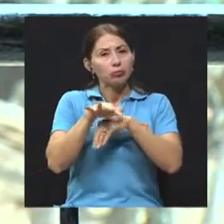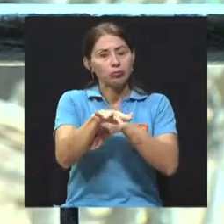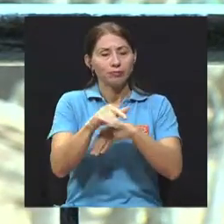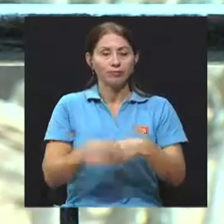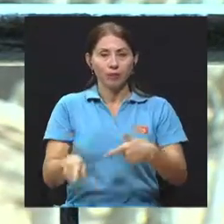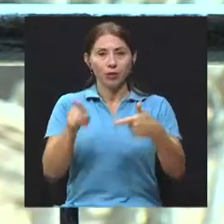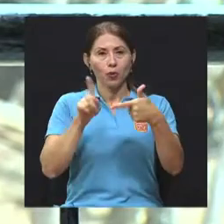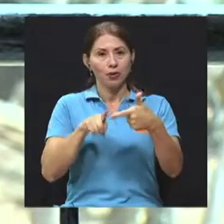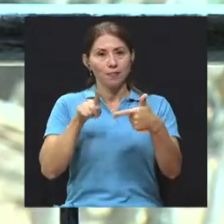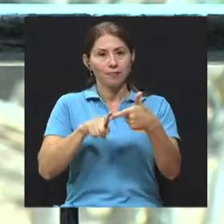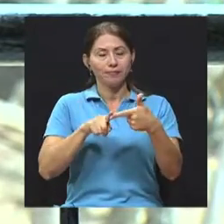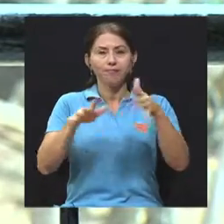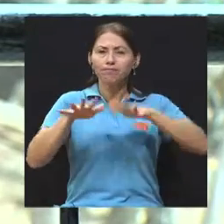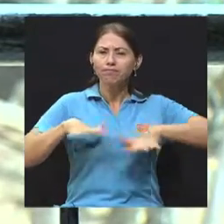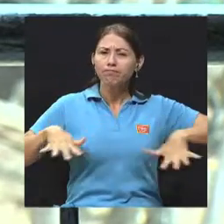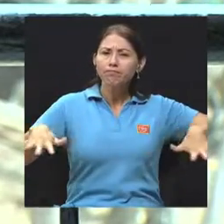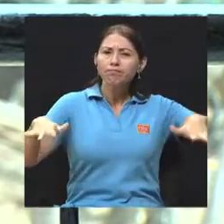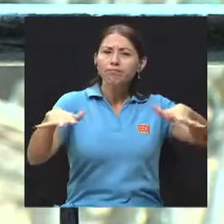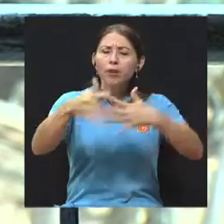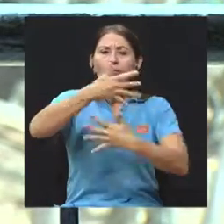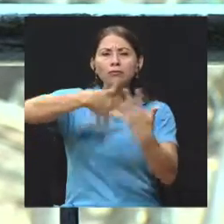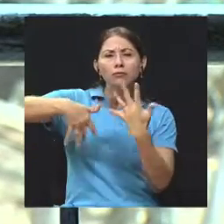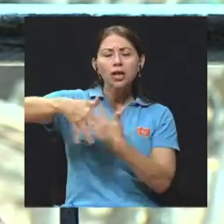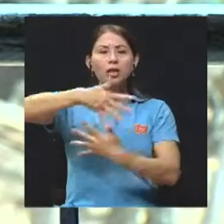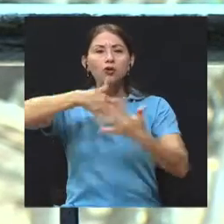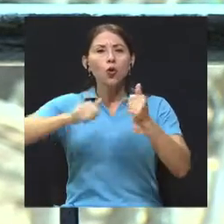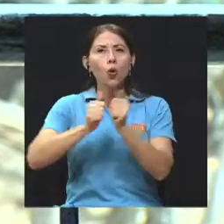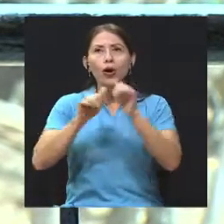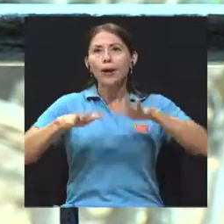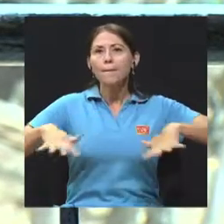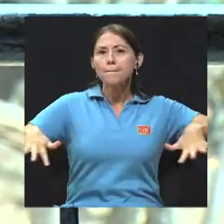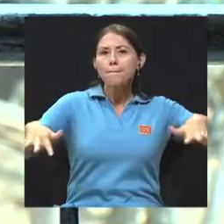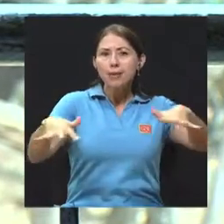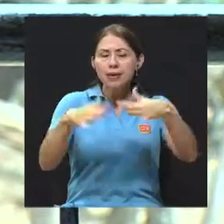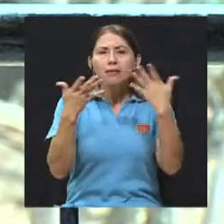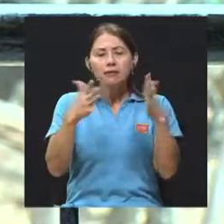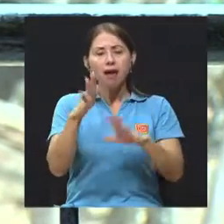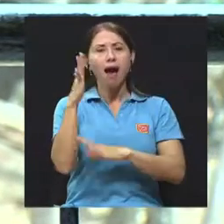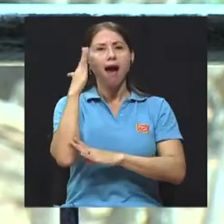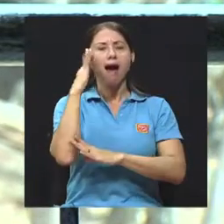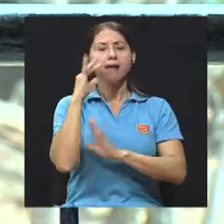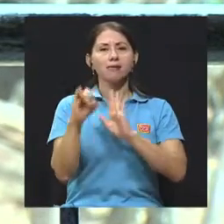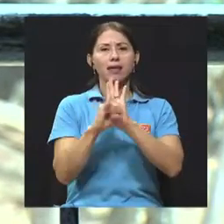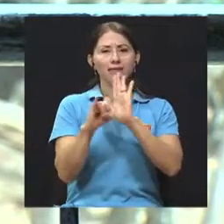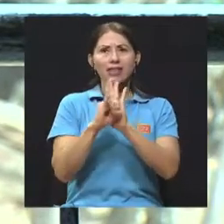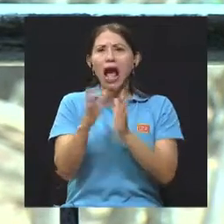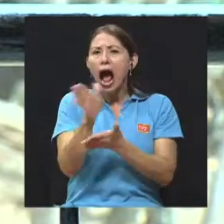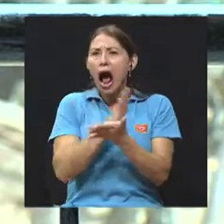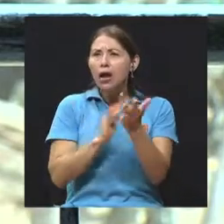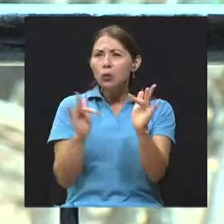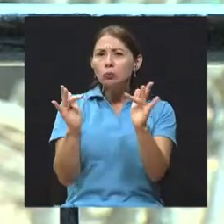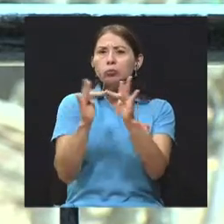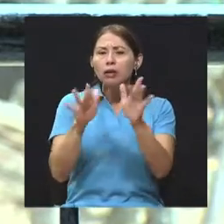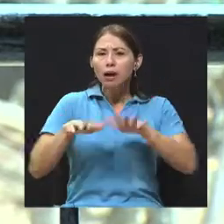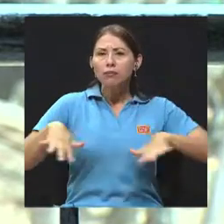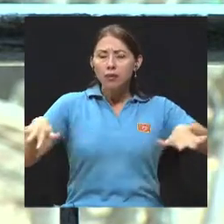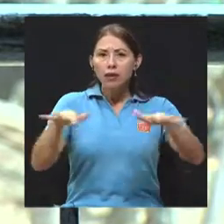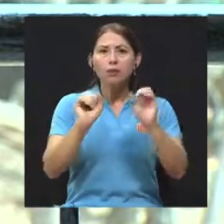la interacción con el ambiente. Entonces, ha buscado que tiene que haber alguna interacción con el ambiente que lleve a que se desarrolle la enfermedad.